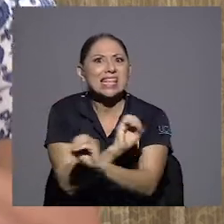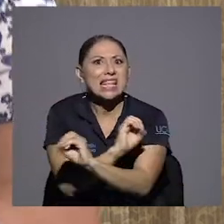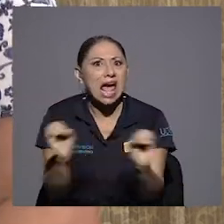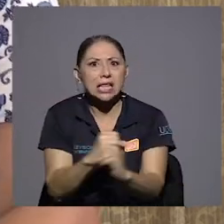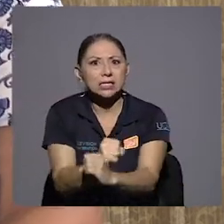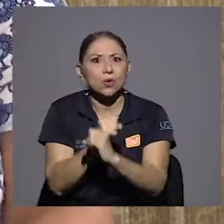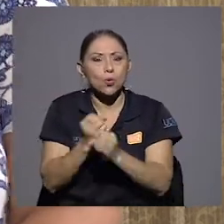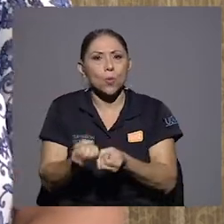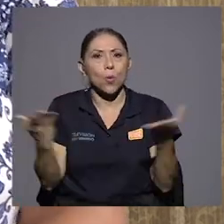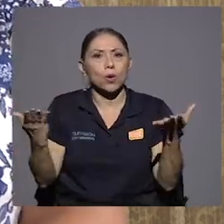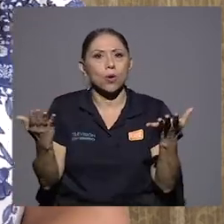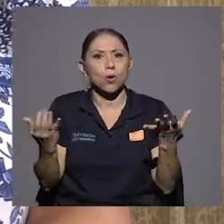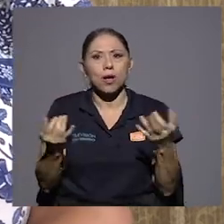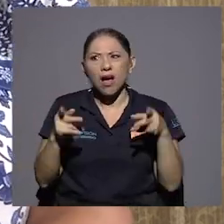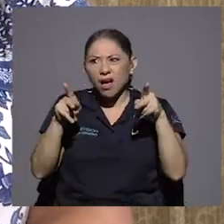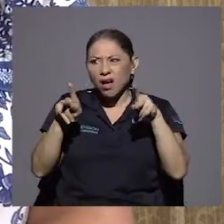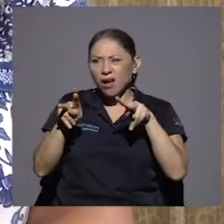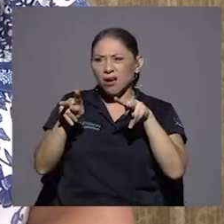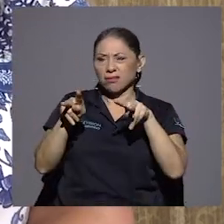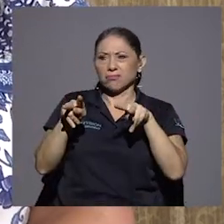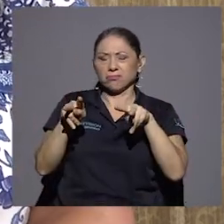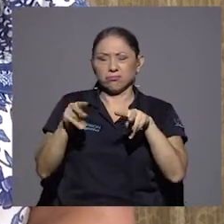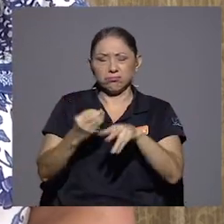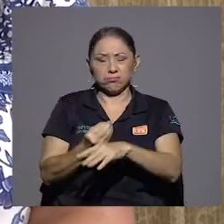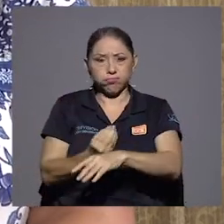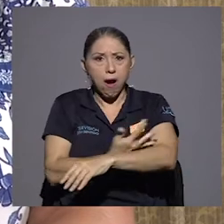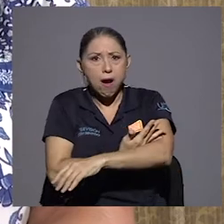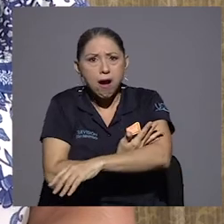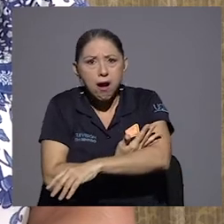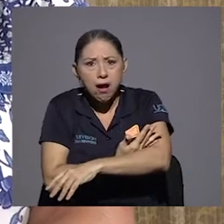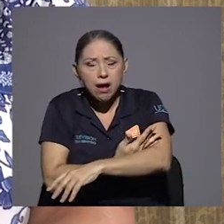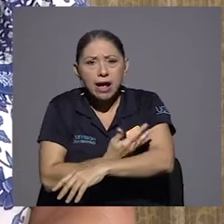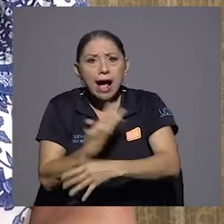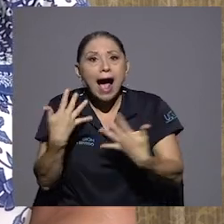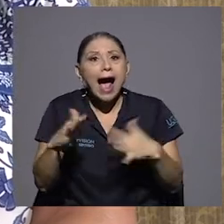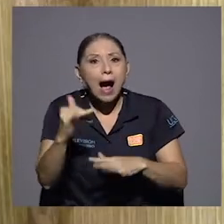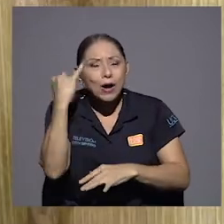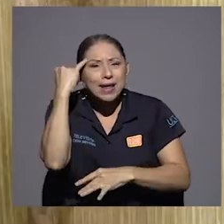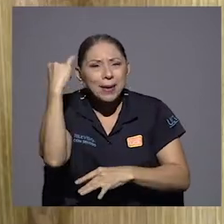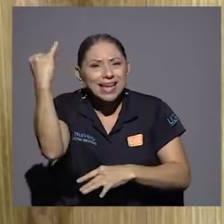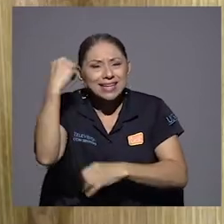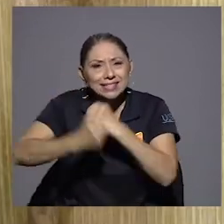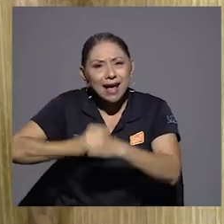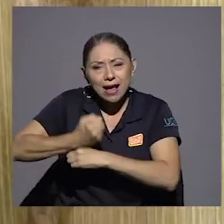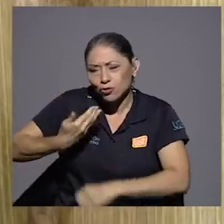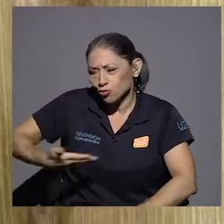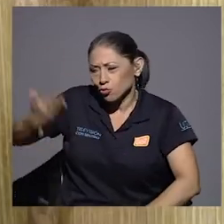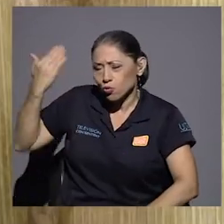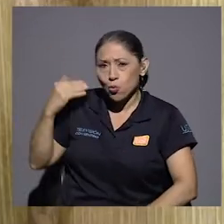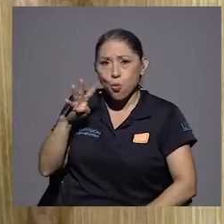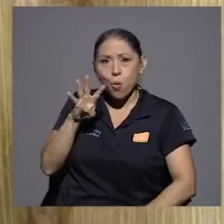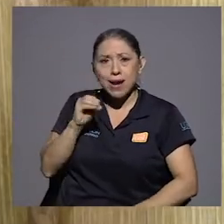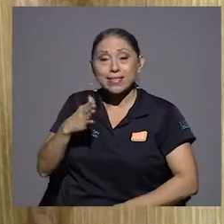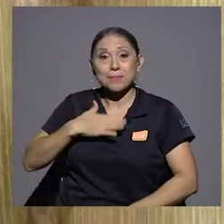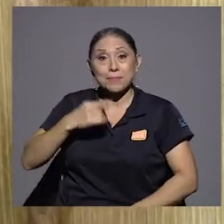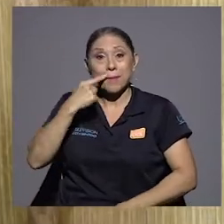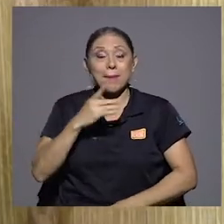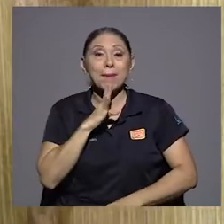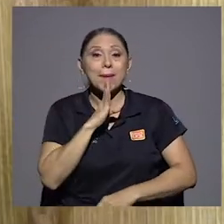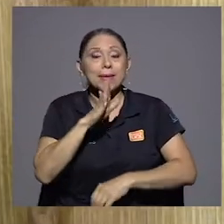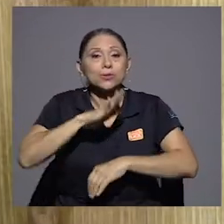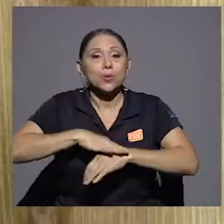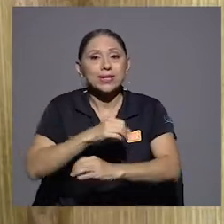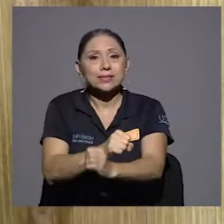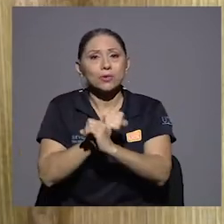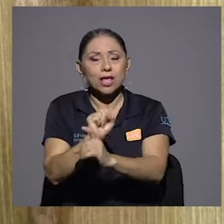Imagínese en los años 40 cuando mi papá hablaba de una seguridad social. Por eso es necesario hacer ese